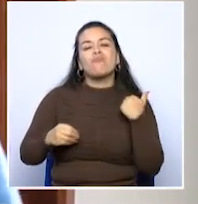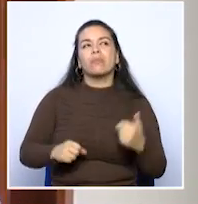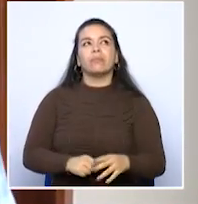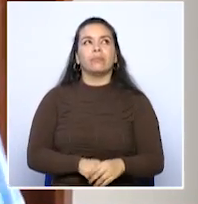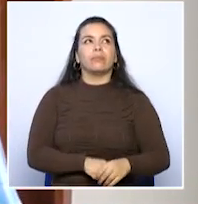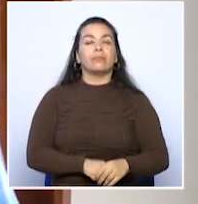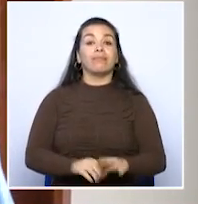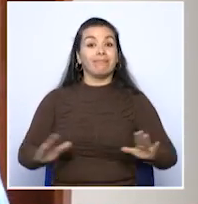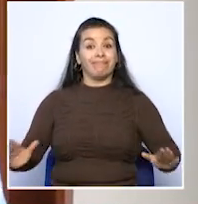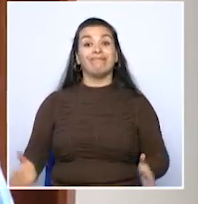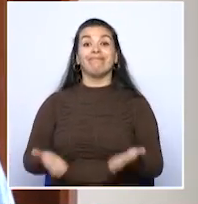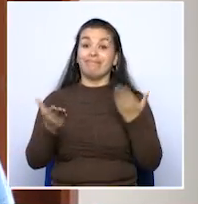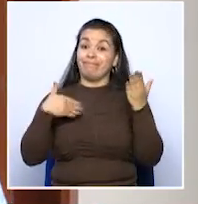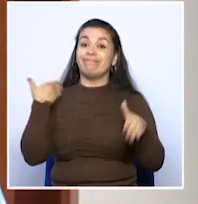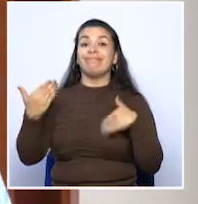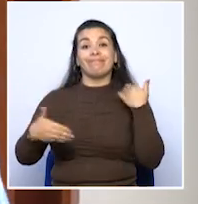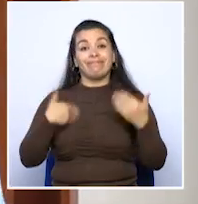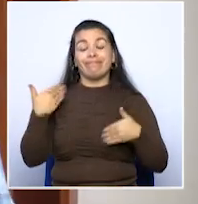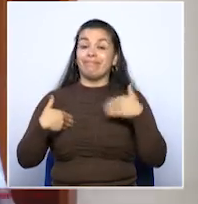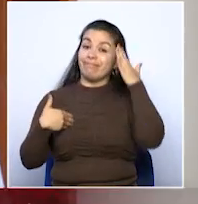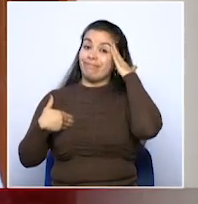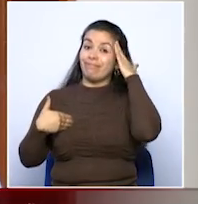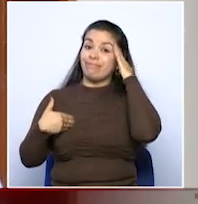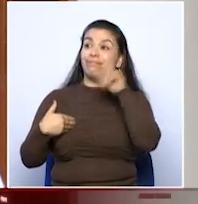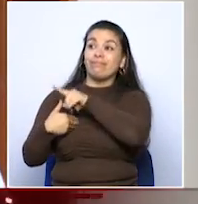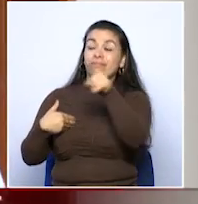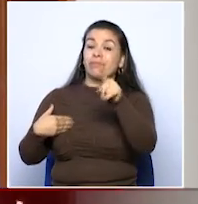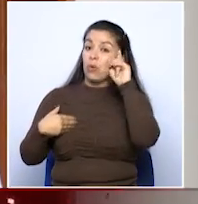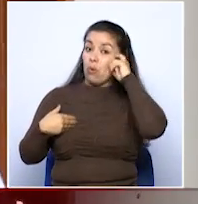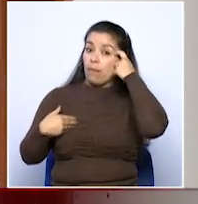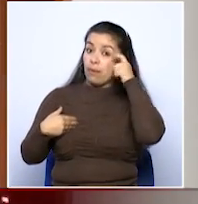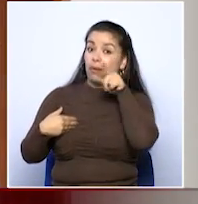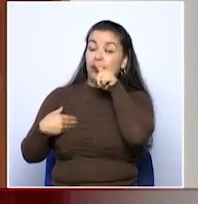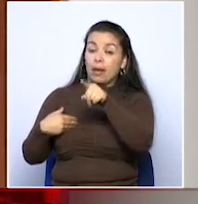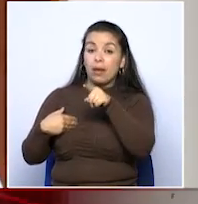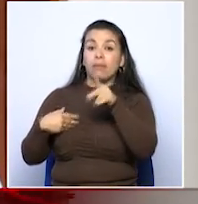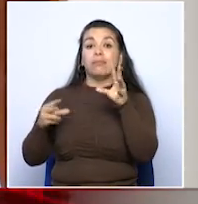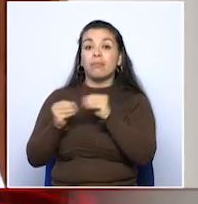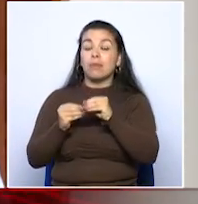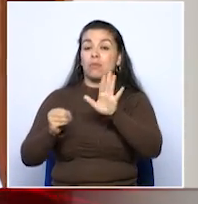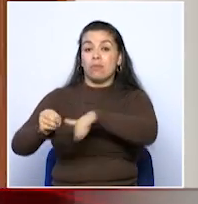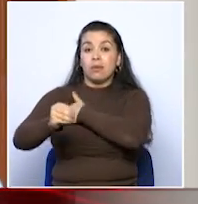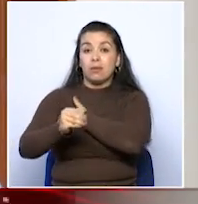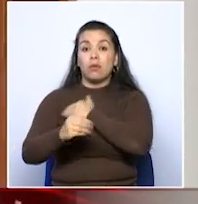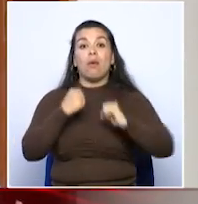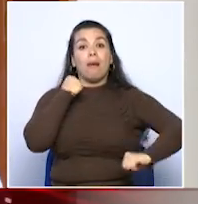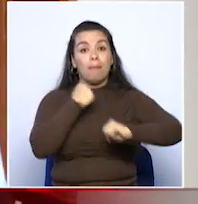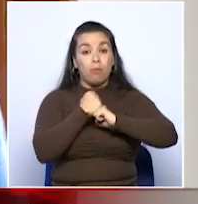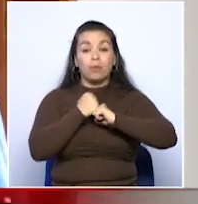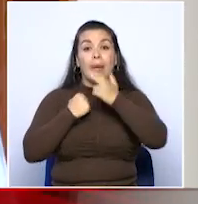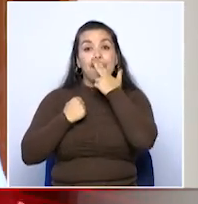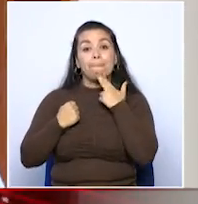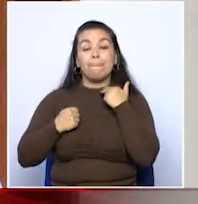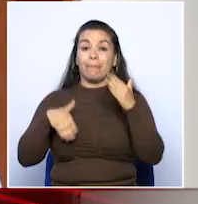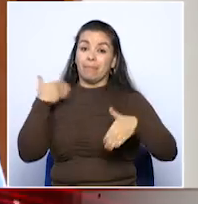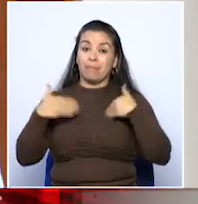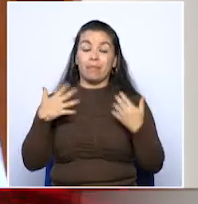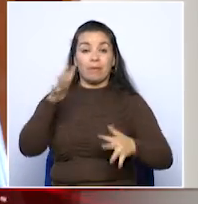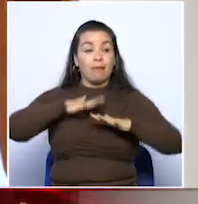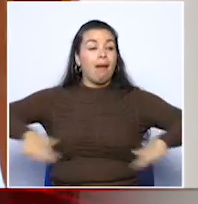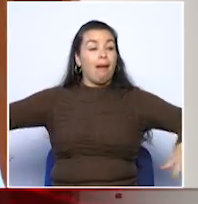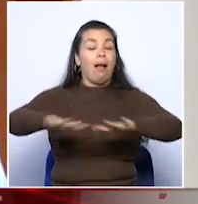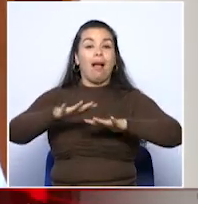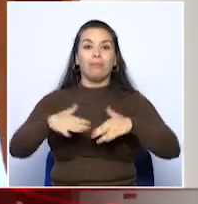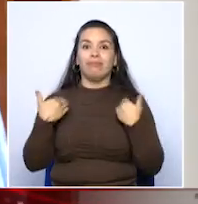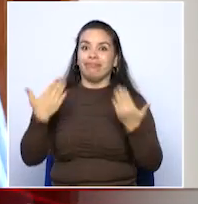Demasiado contentos porque ver la forma como el señor gobernador y por base del ministerio están apoyando el campo, es una maravilla porque esto